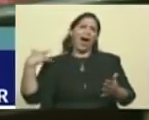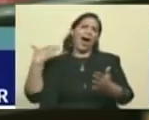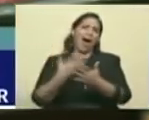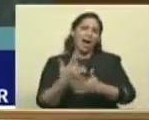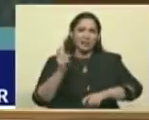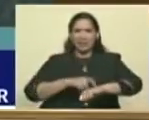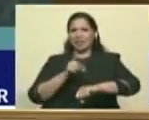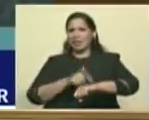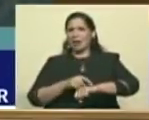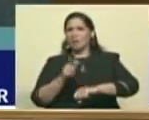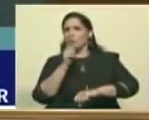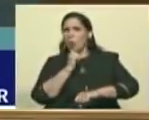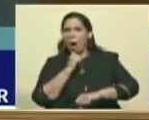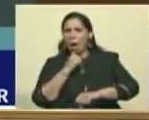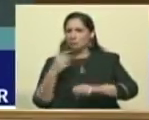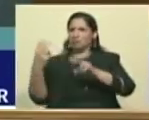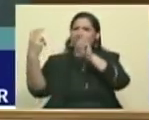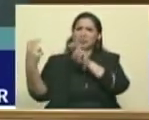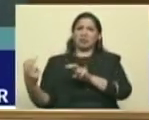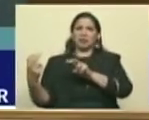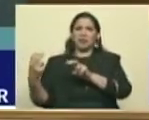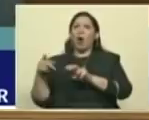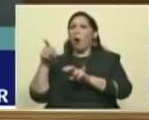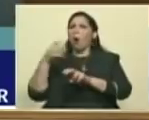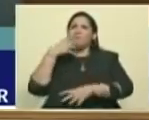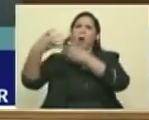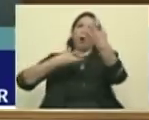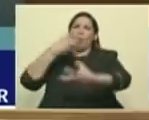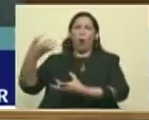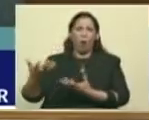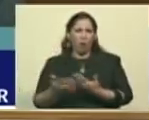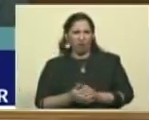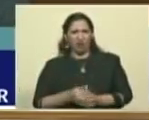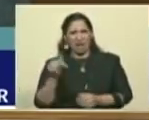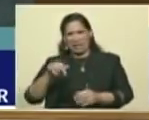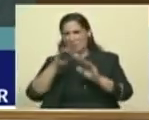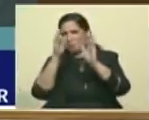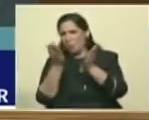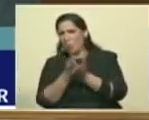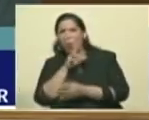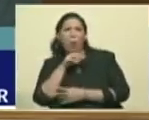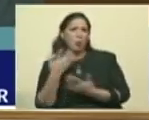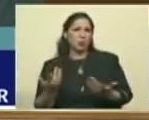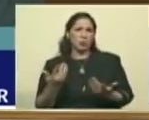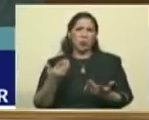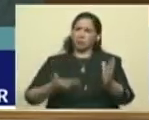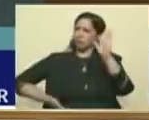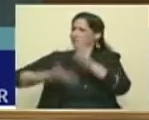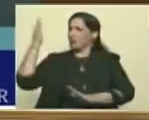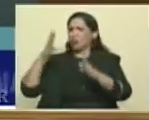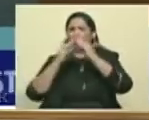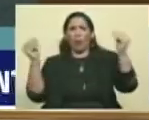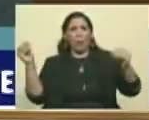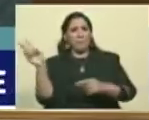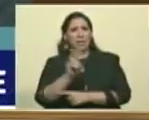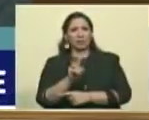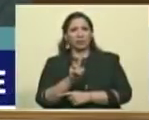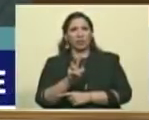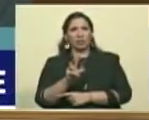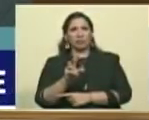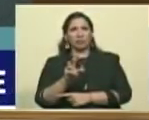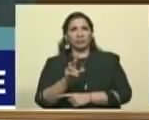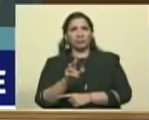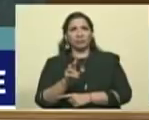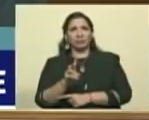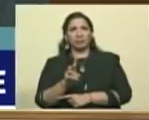esos bocones que hablan en el mundo. Llévense todo de aquí a Venezuela. No importa. A nosotros nos interesaría en todo